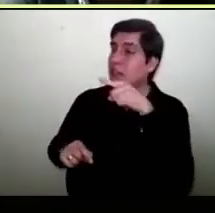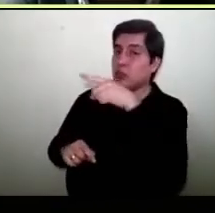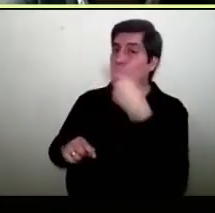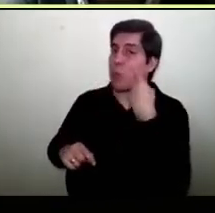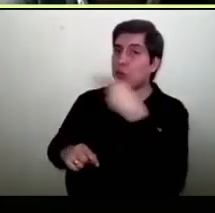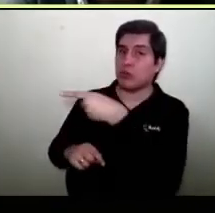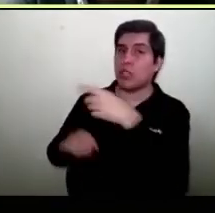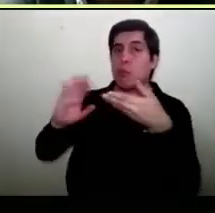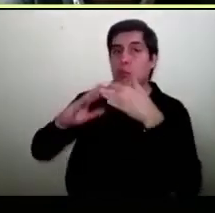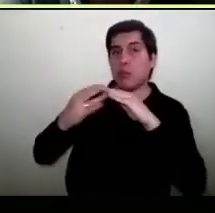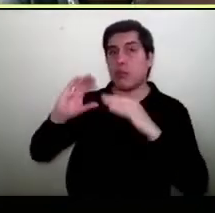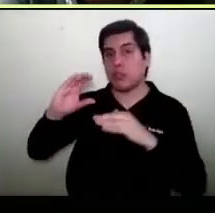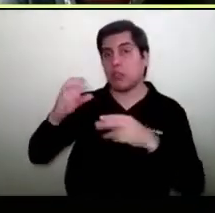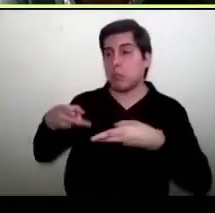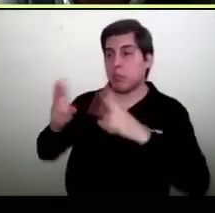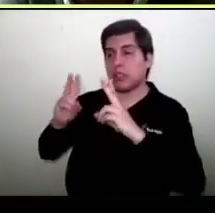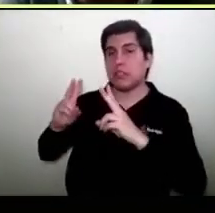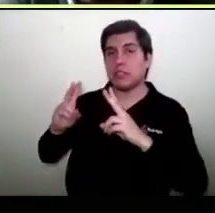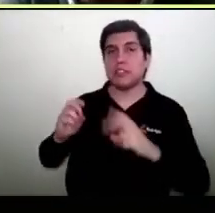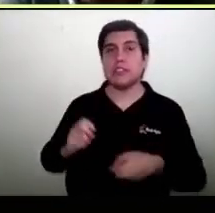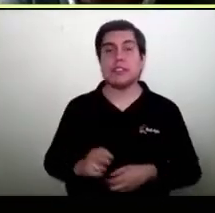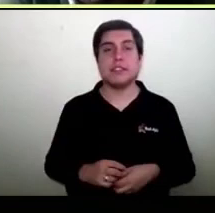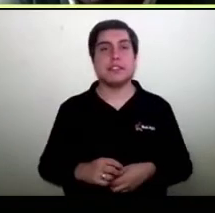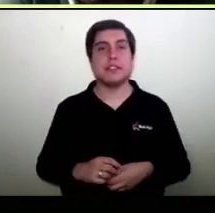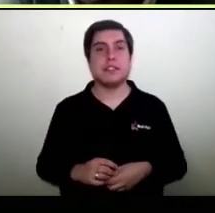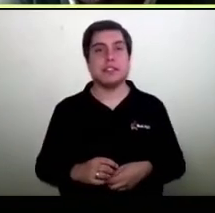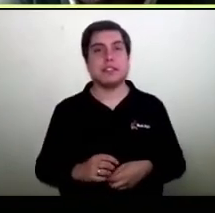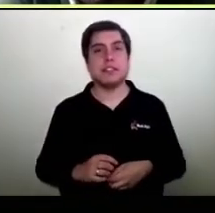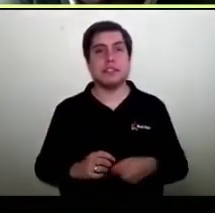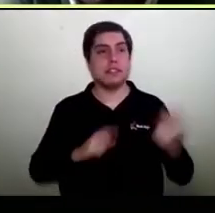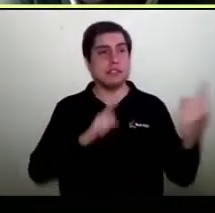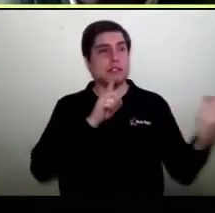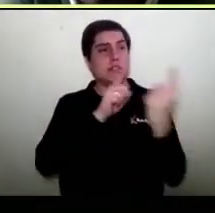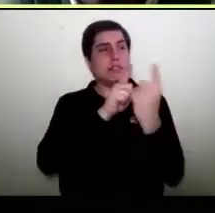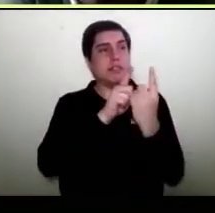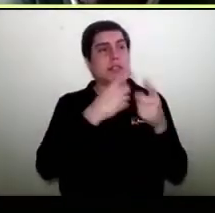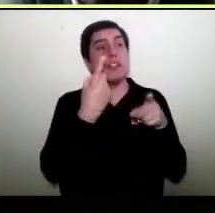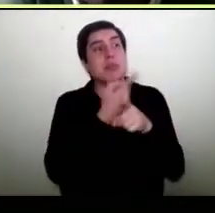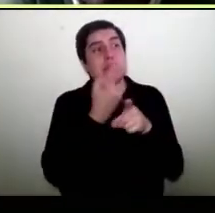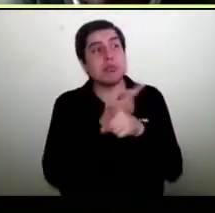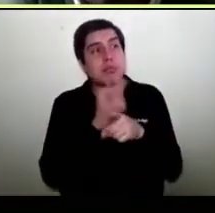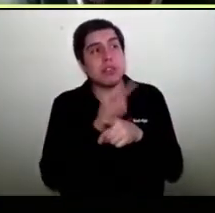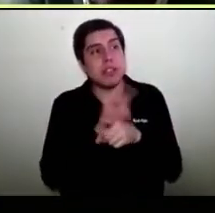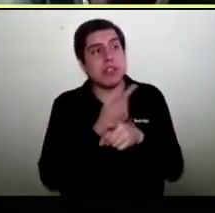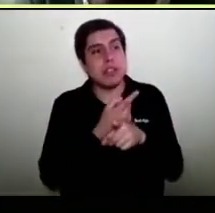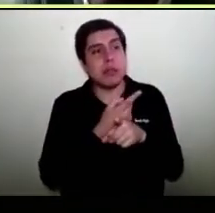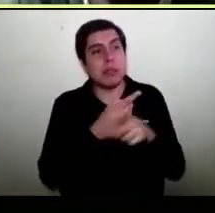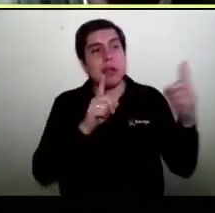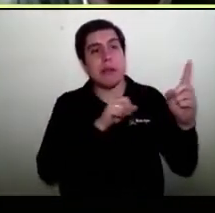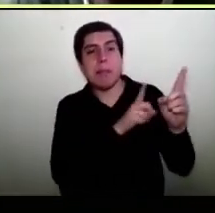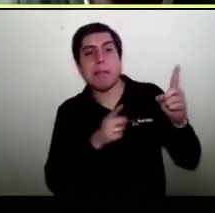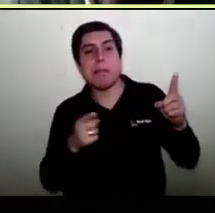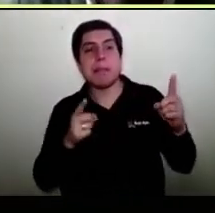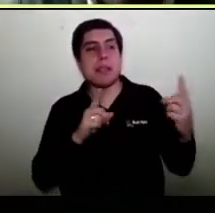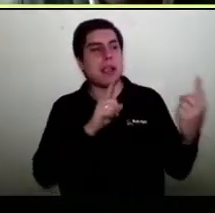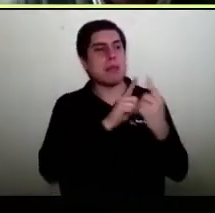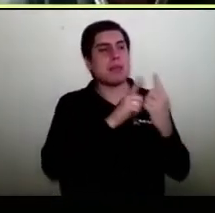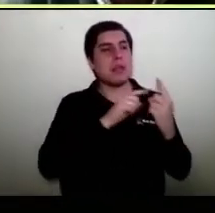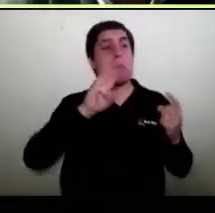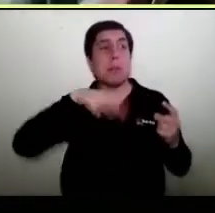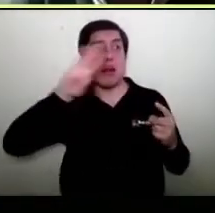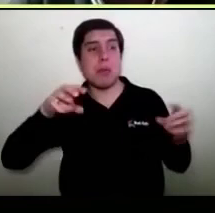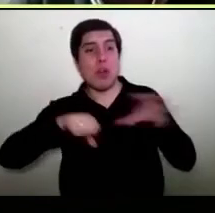Comunidad C pero directamente vaya y después de eso te compre directo no tiene por qué comprarte obligadamente por el mall